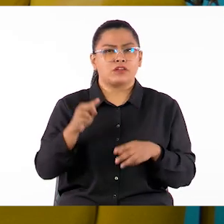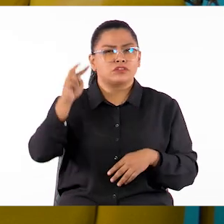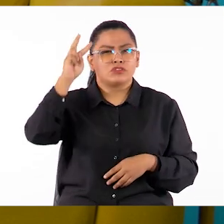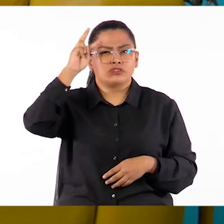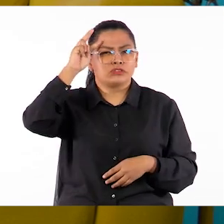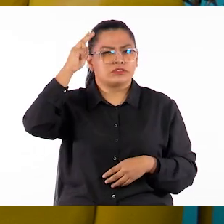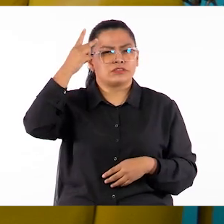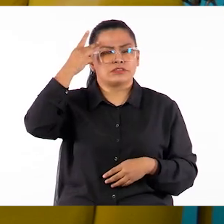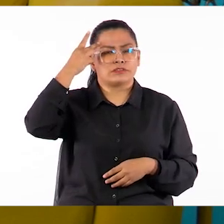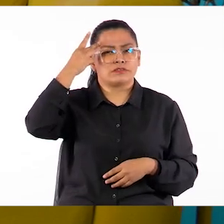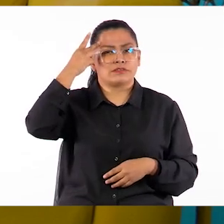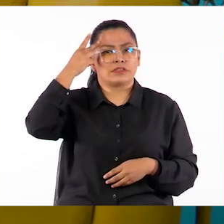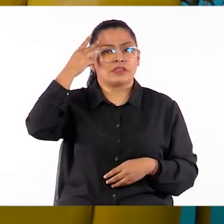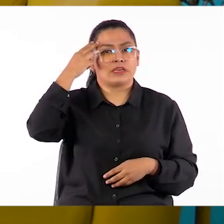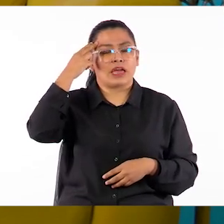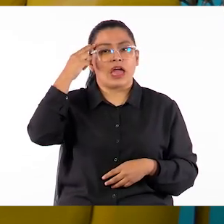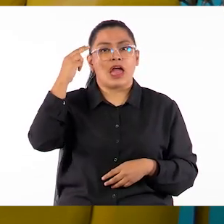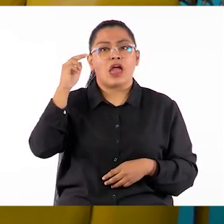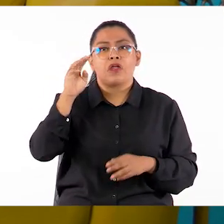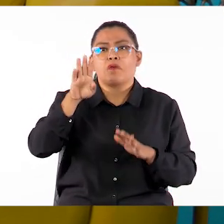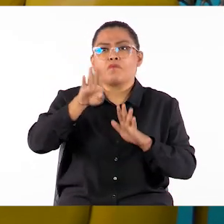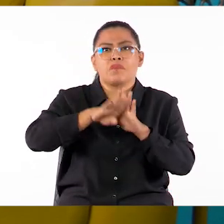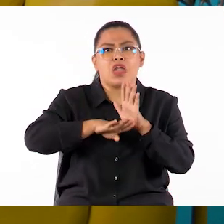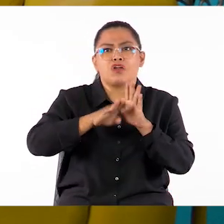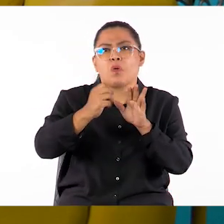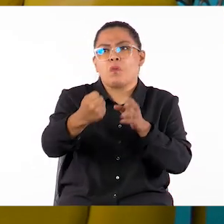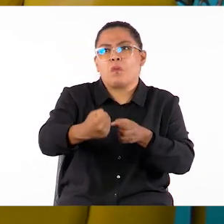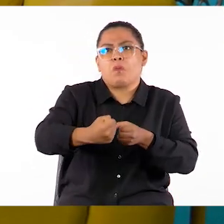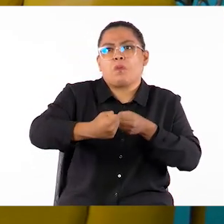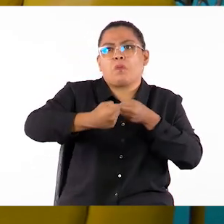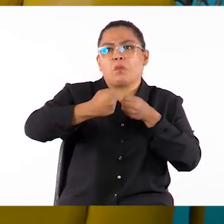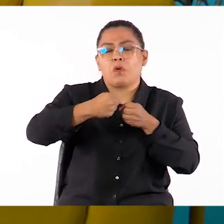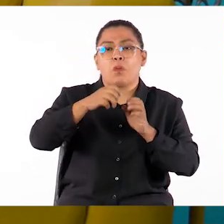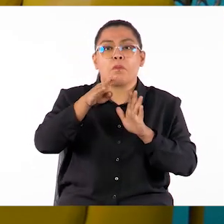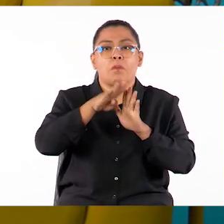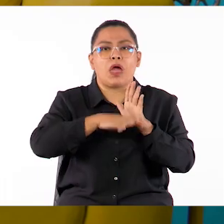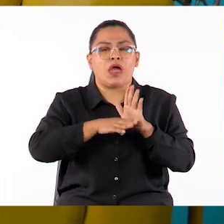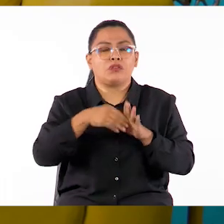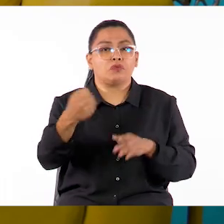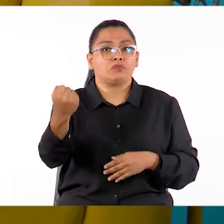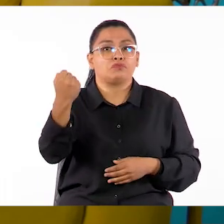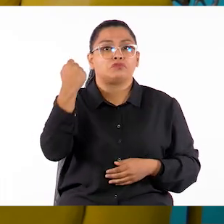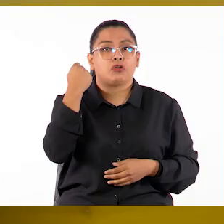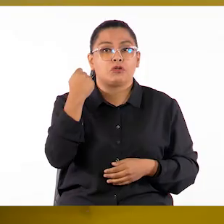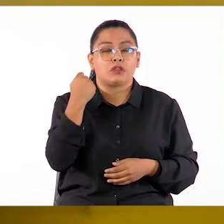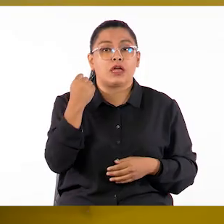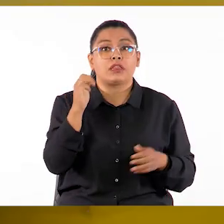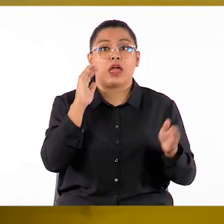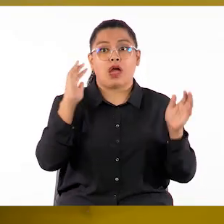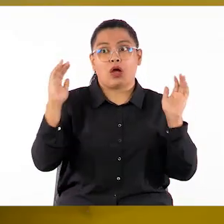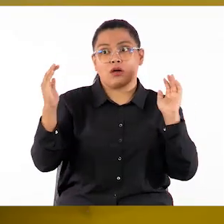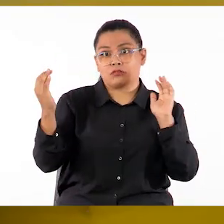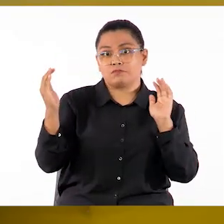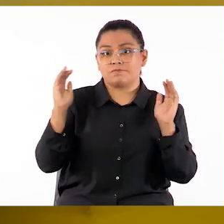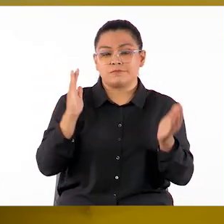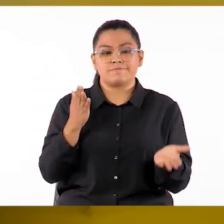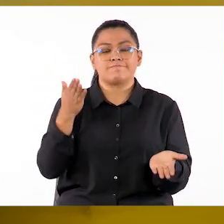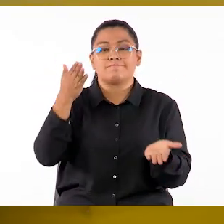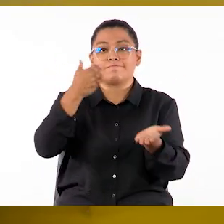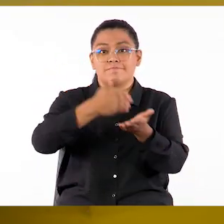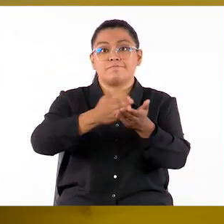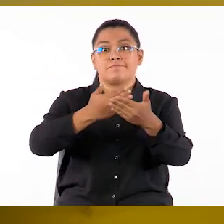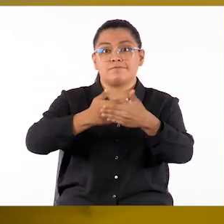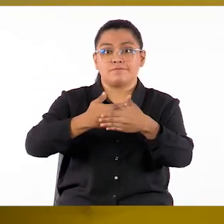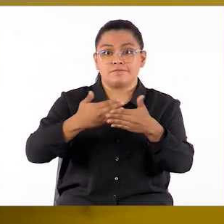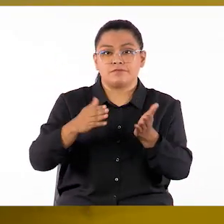línea deja de ser menos poderoso o menos importante que uno presencial. Es aquí cuando nos